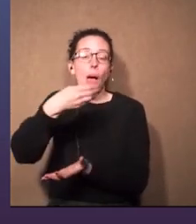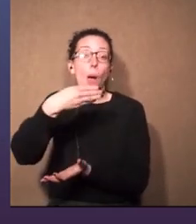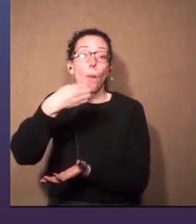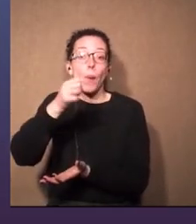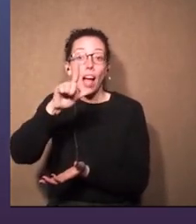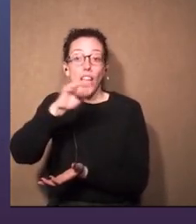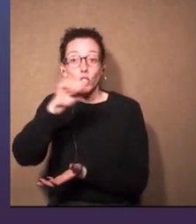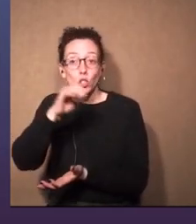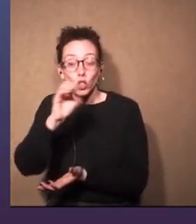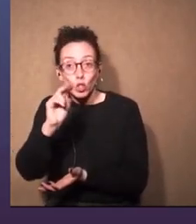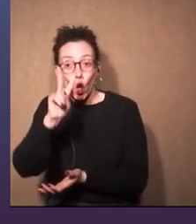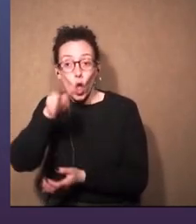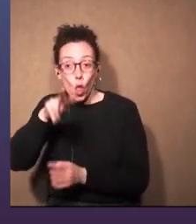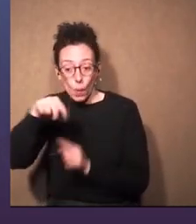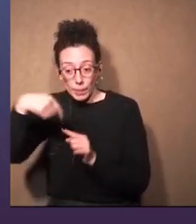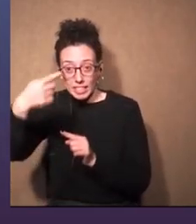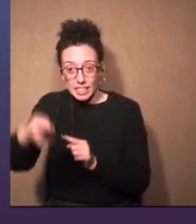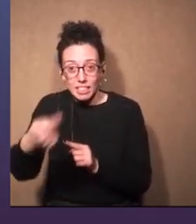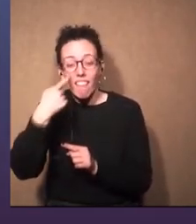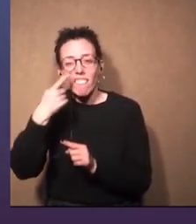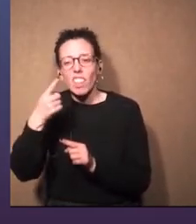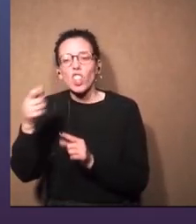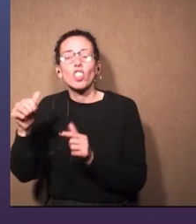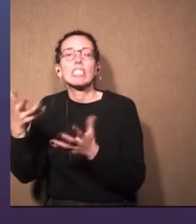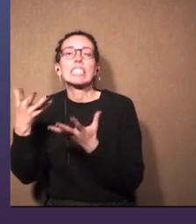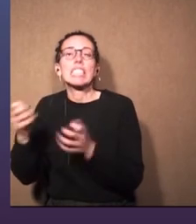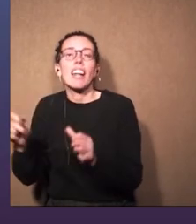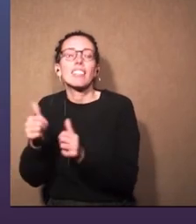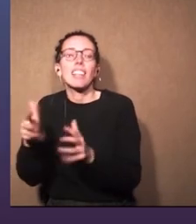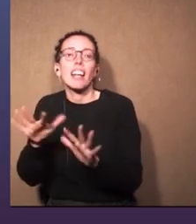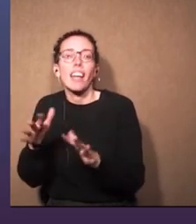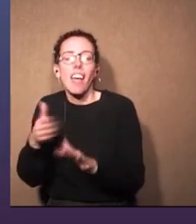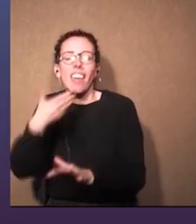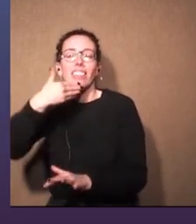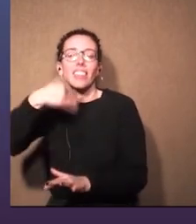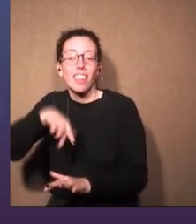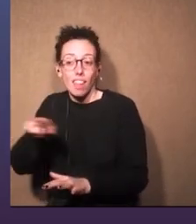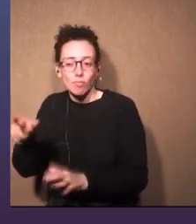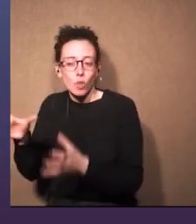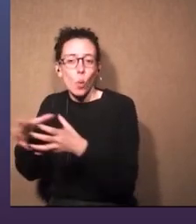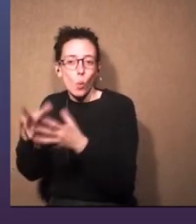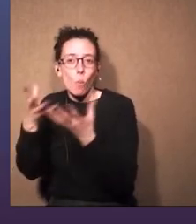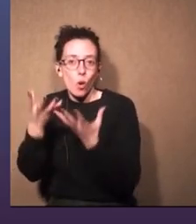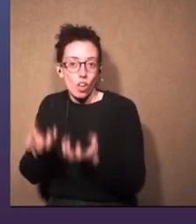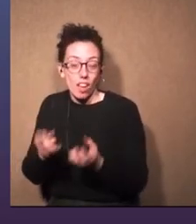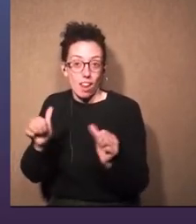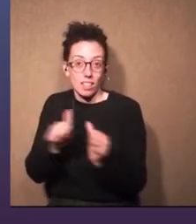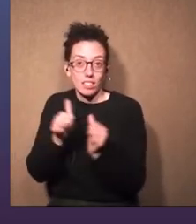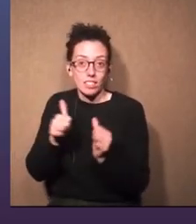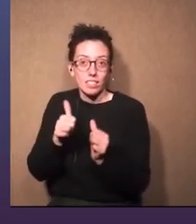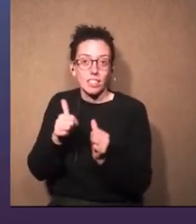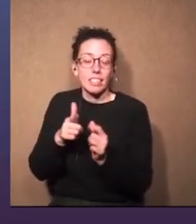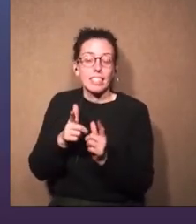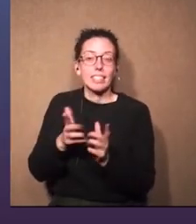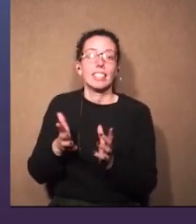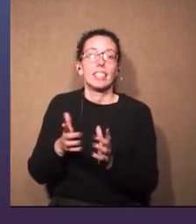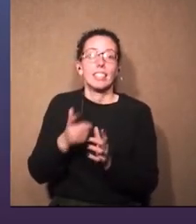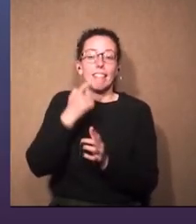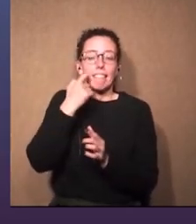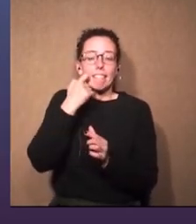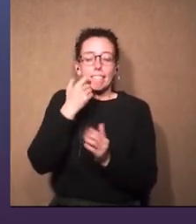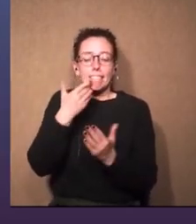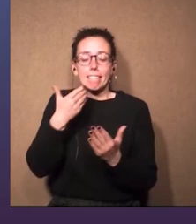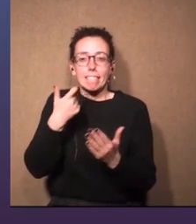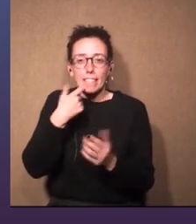dentro de dos meses y viendo qué es lo que quieren hacer, entender lo que quieren hacer, faltando un